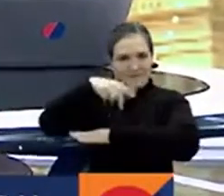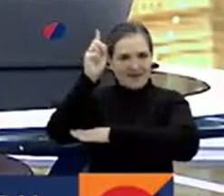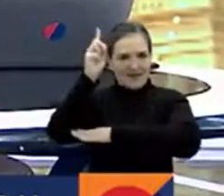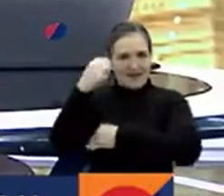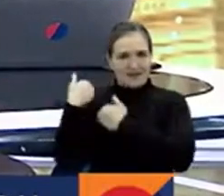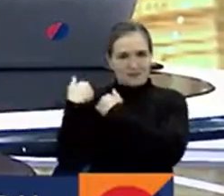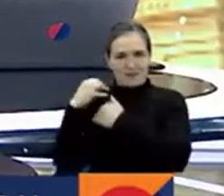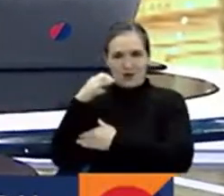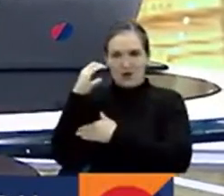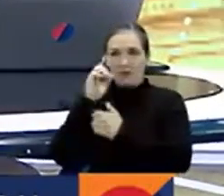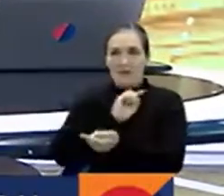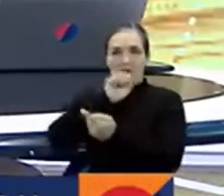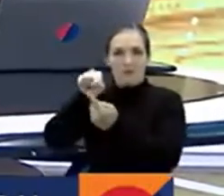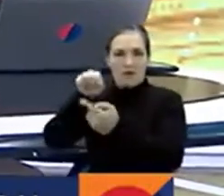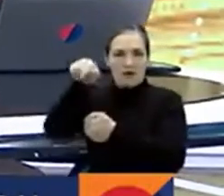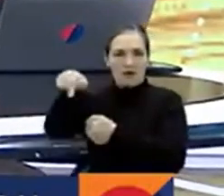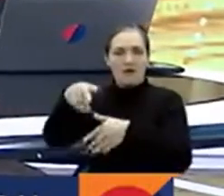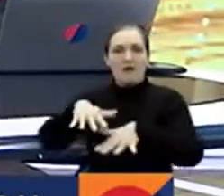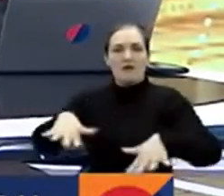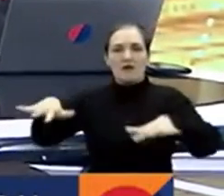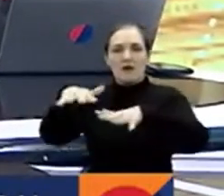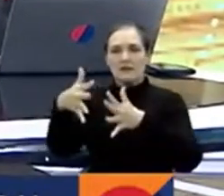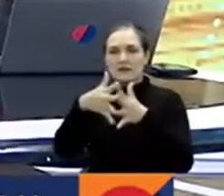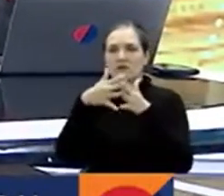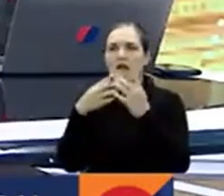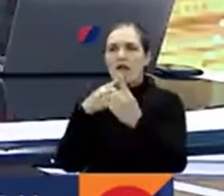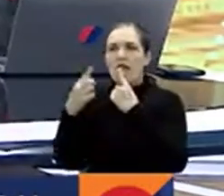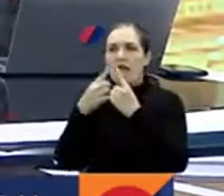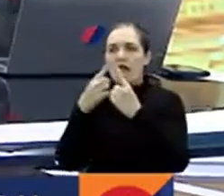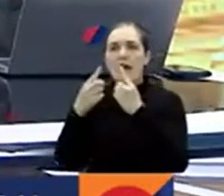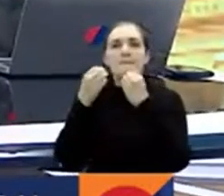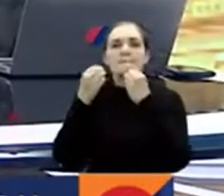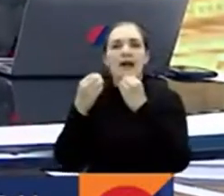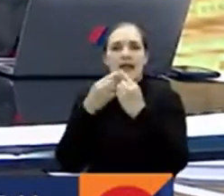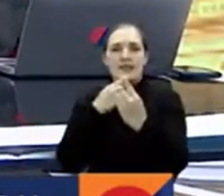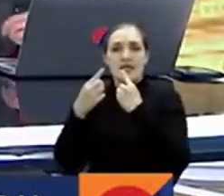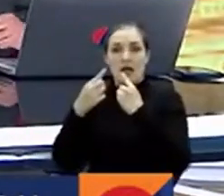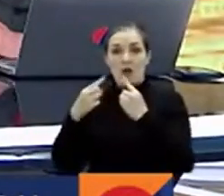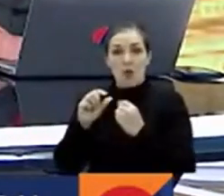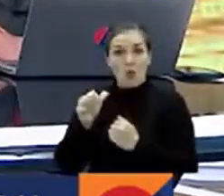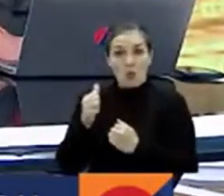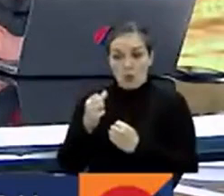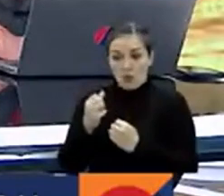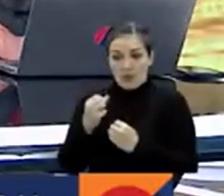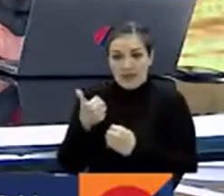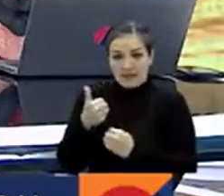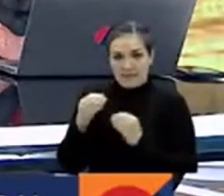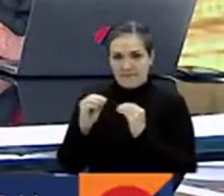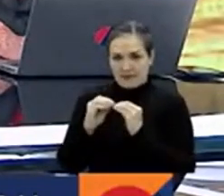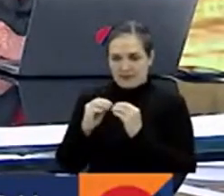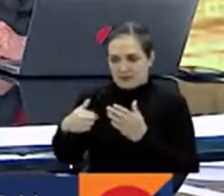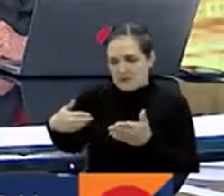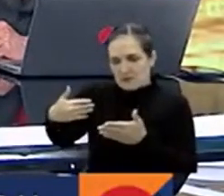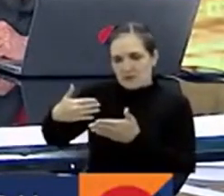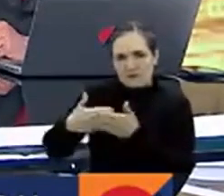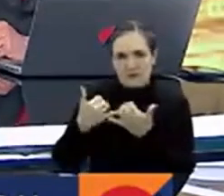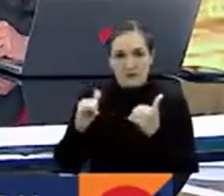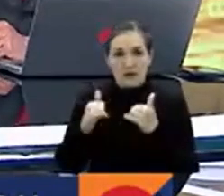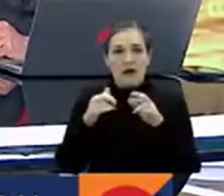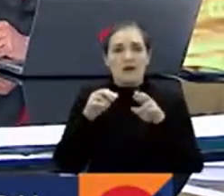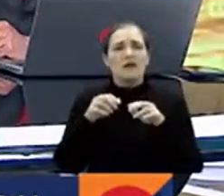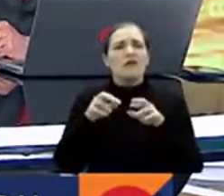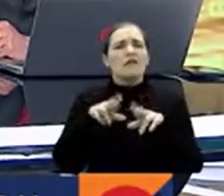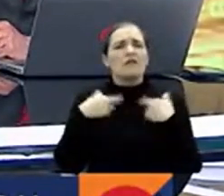los encargados de abrir el décimo diálogo de alto nivel de ambos gobiernos, Carolina. Carlos, este es un encuentro programado para los días